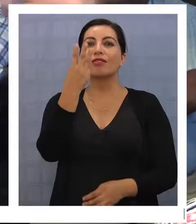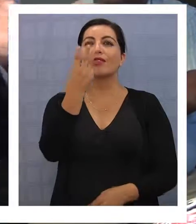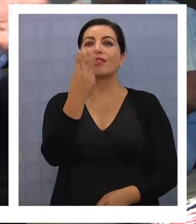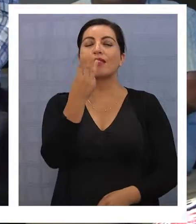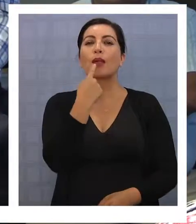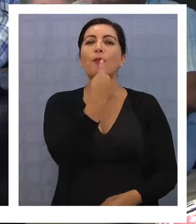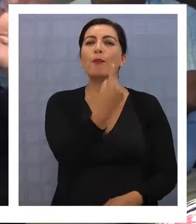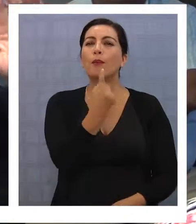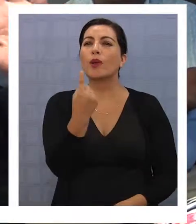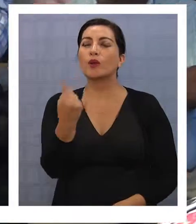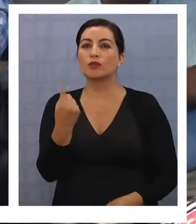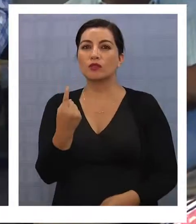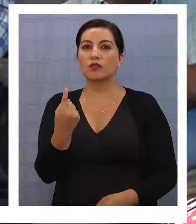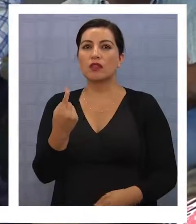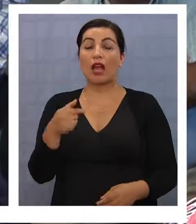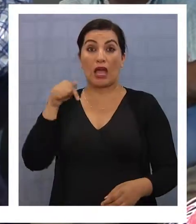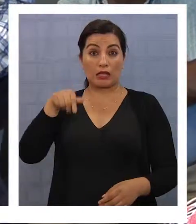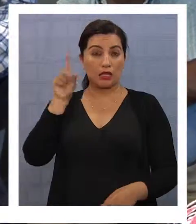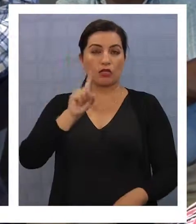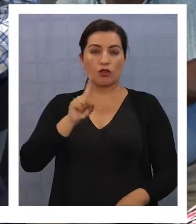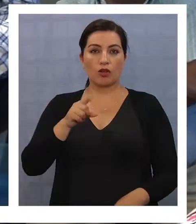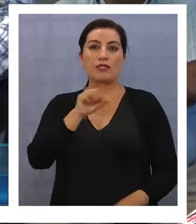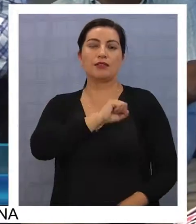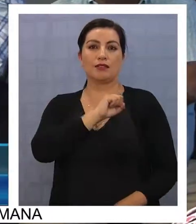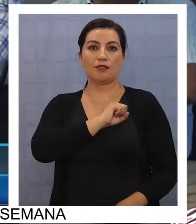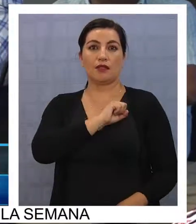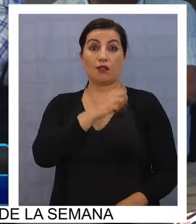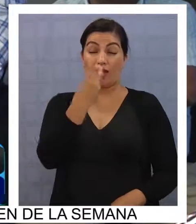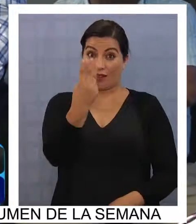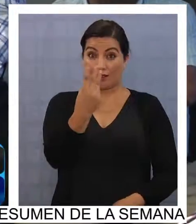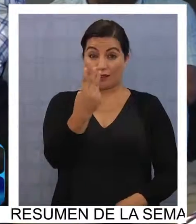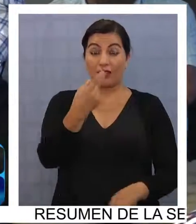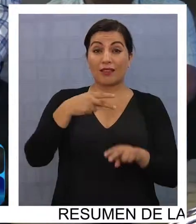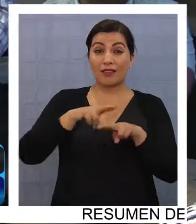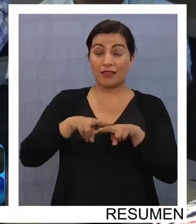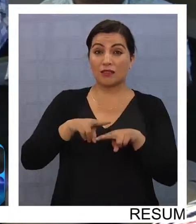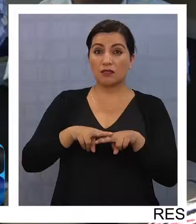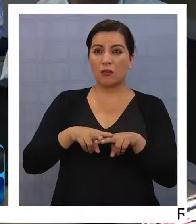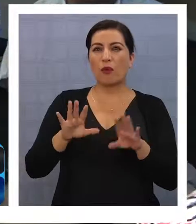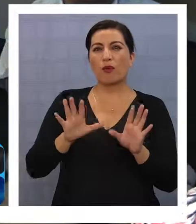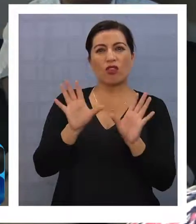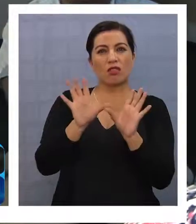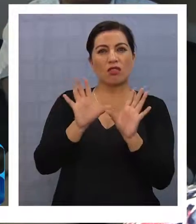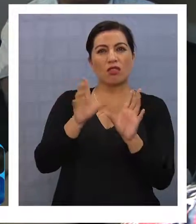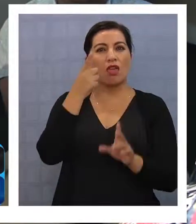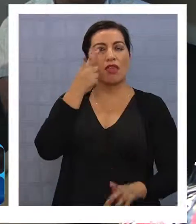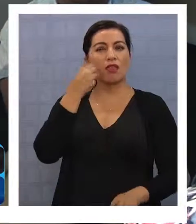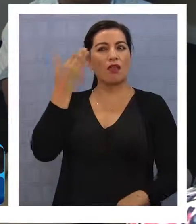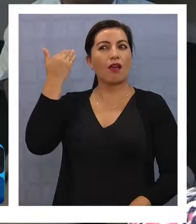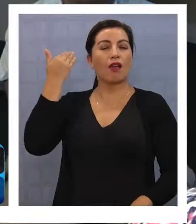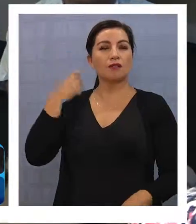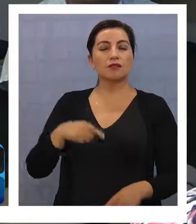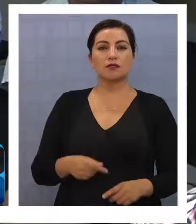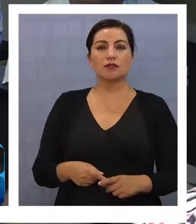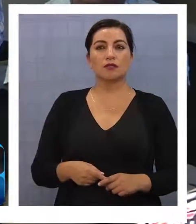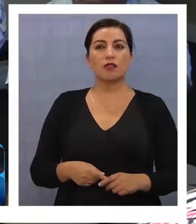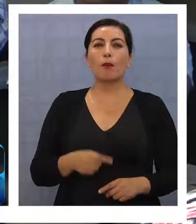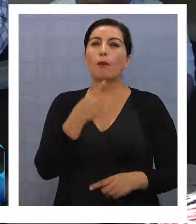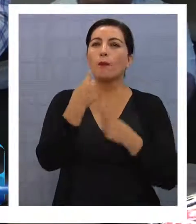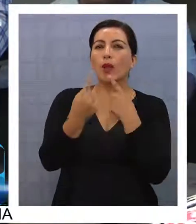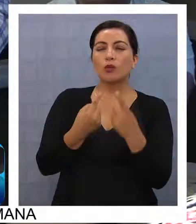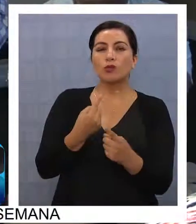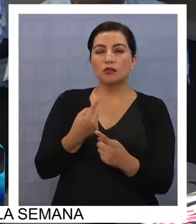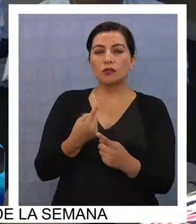hacen acá, se mandan a hacer de Santiago. Bueno, a las tres, hasta hace 10 días atrás que se preguntaba por mi posibilidad